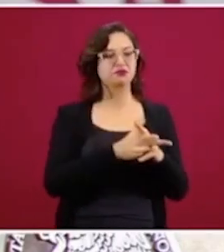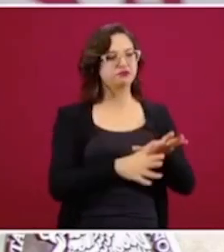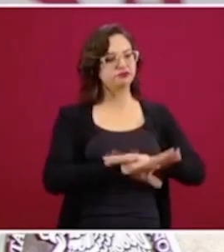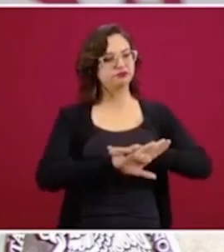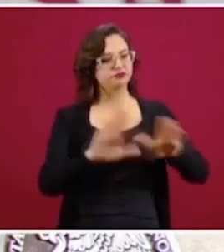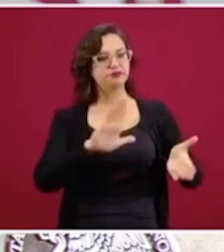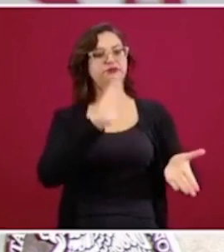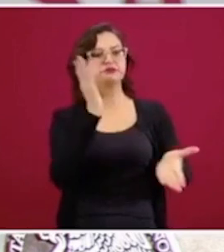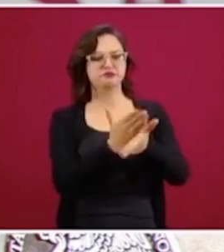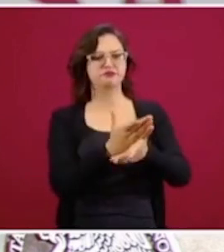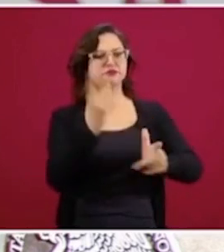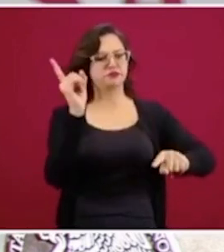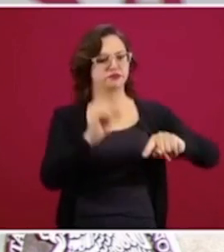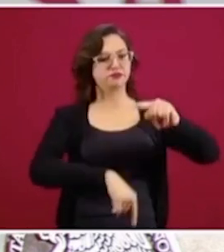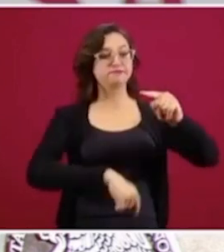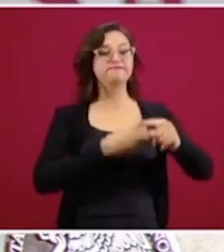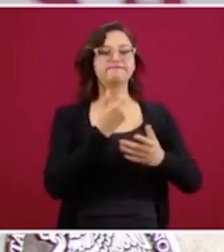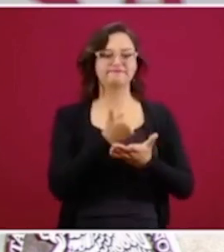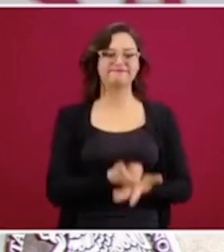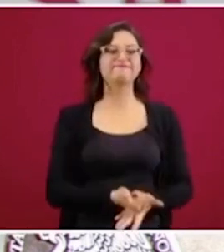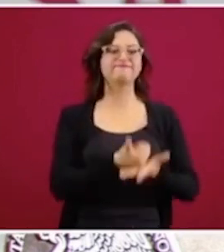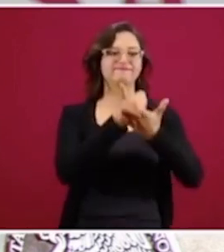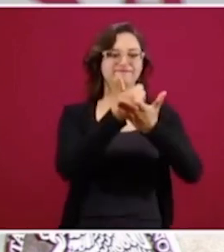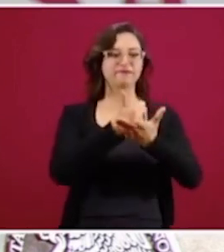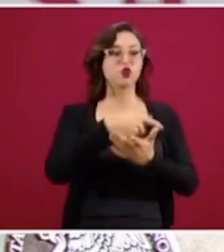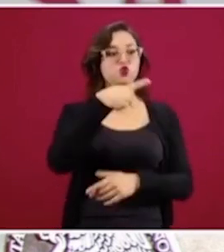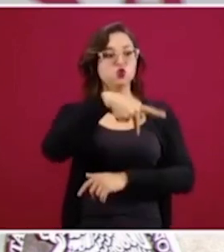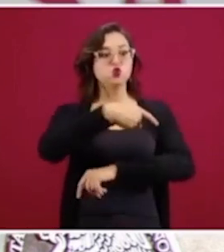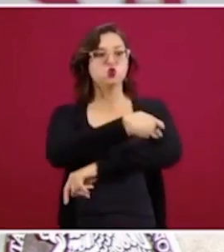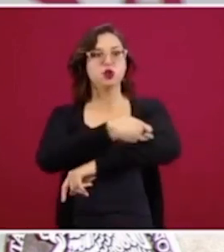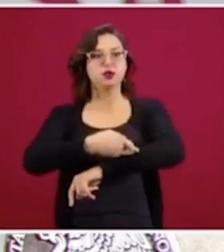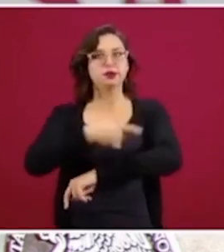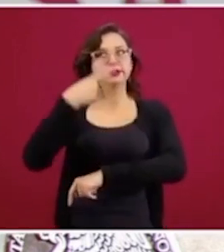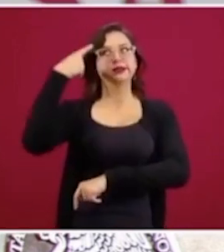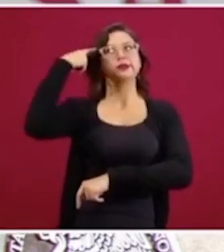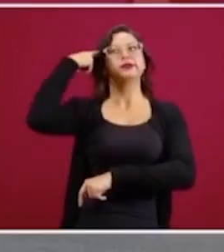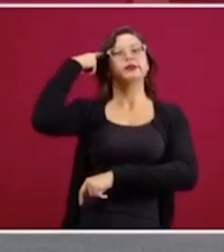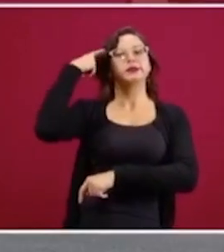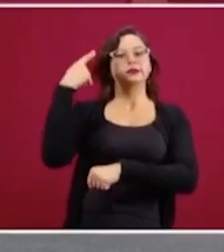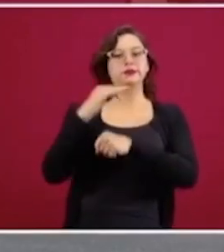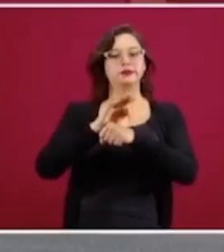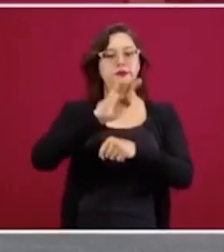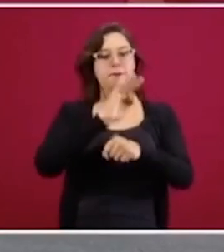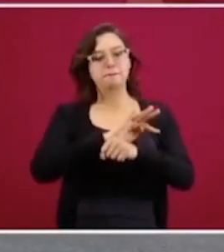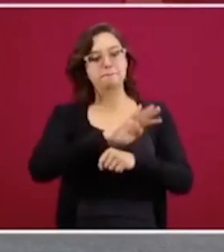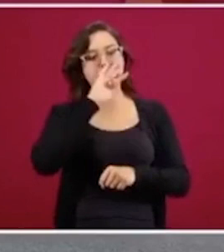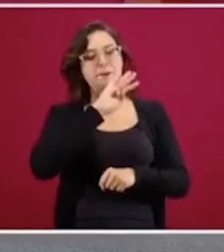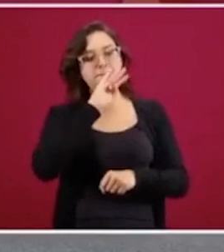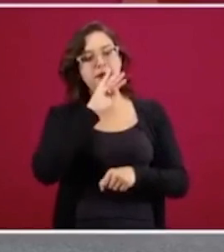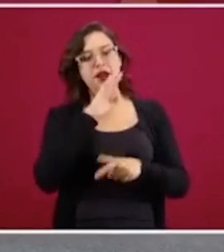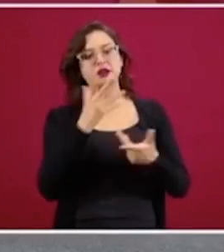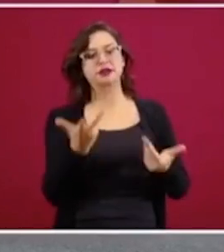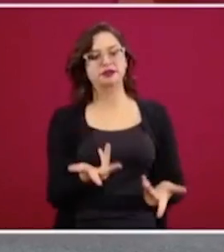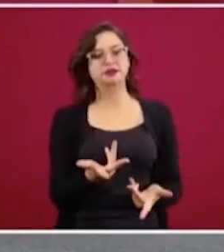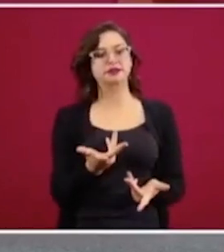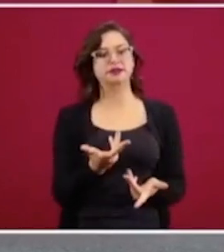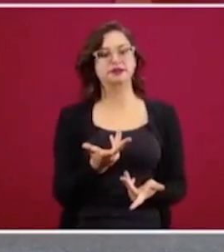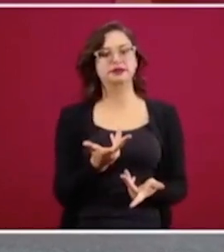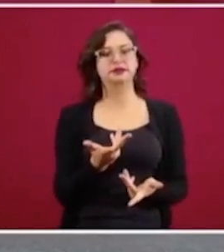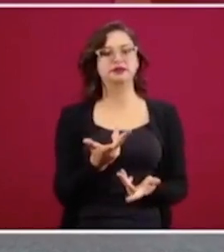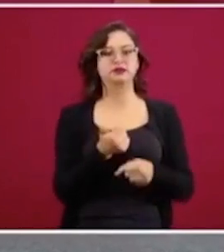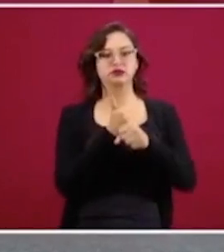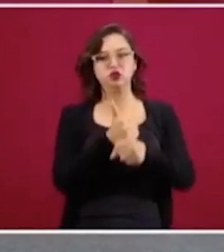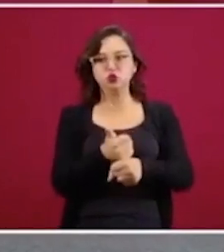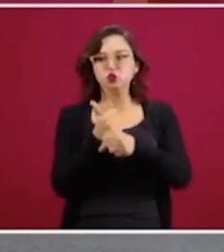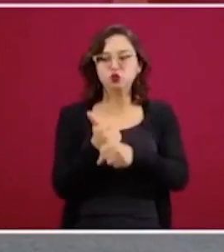ayuda que piensen en sus familias, sobre todo en sus madres. Ayudan el